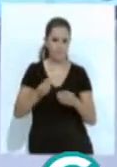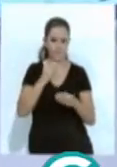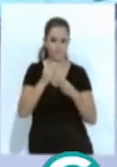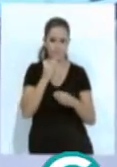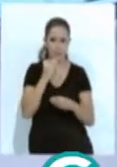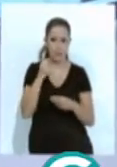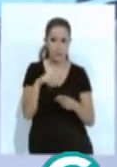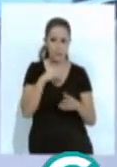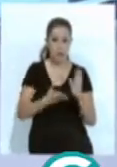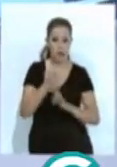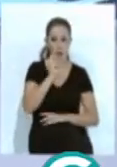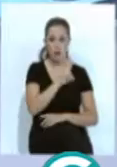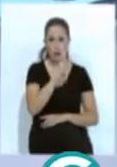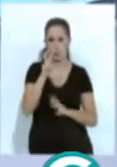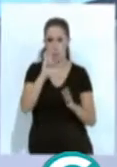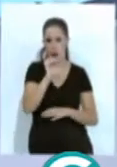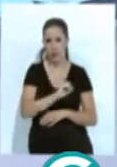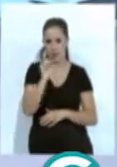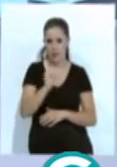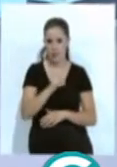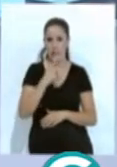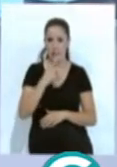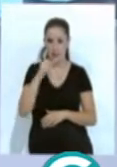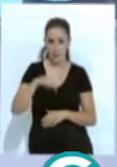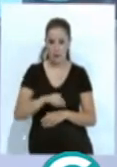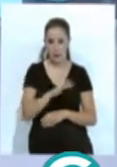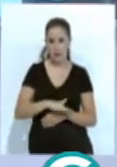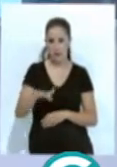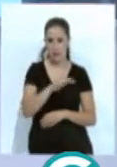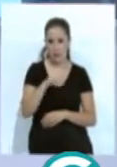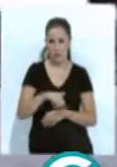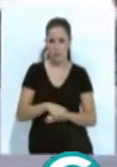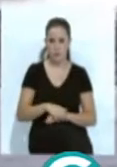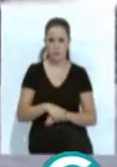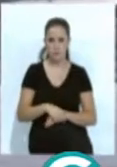sobre el incremento del 2% anual del tabaquismo en este segmento de la población.